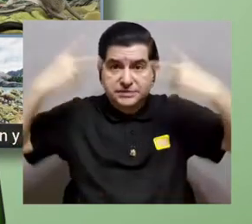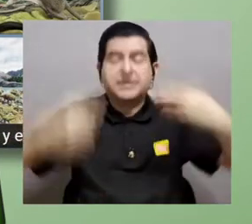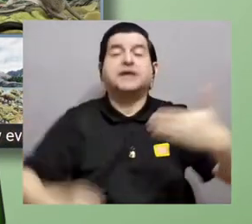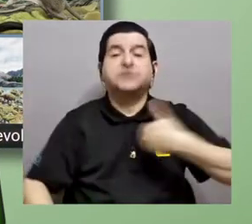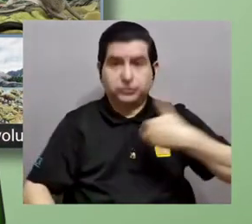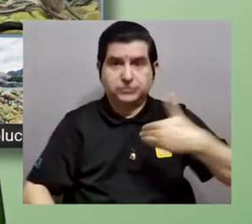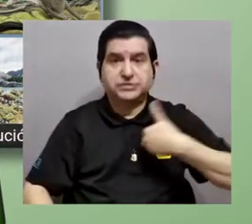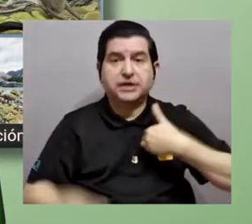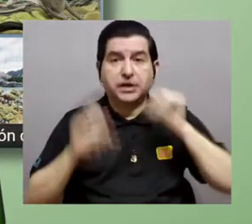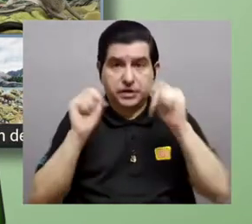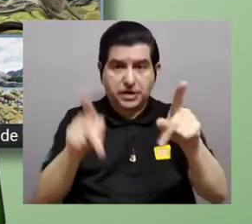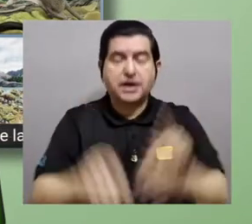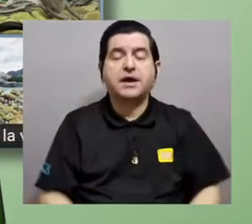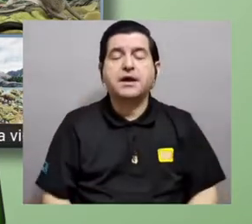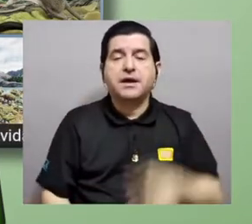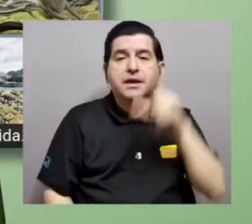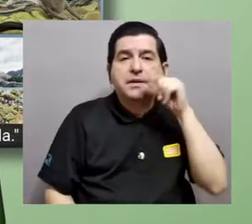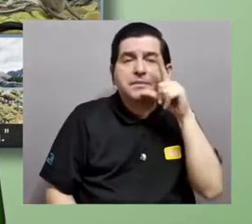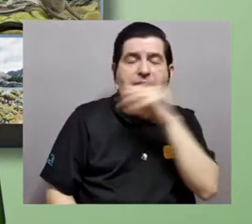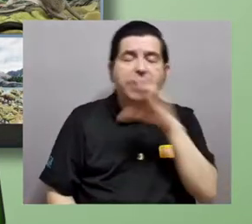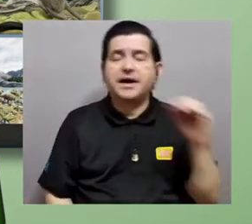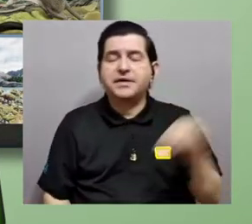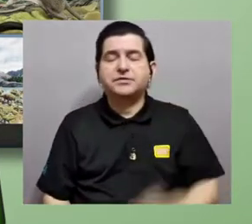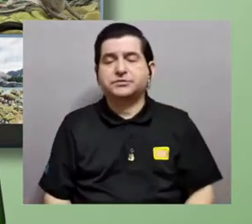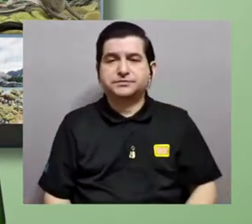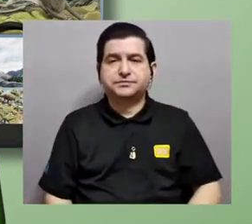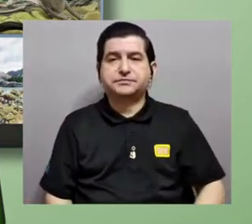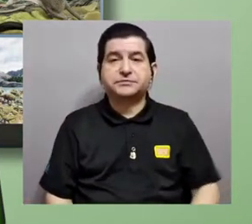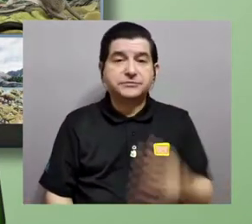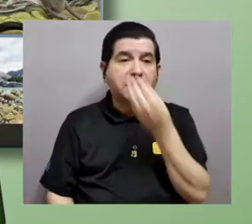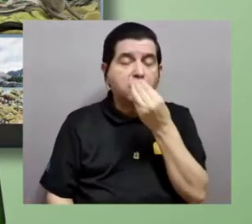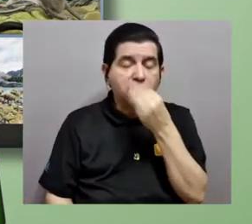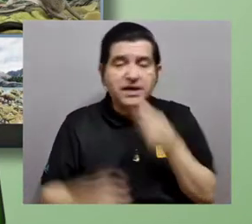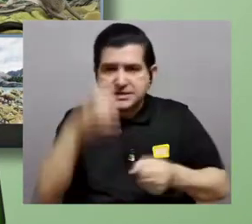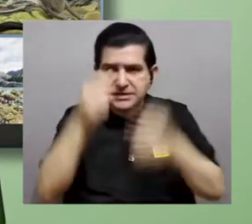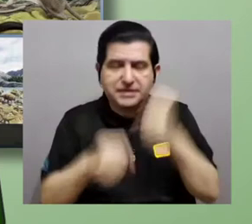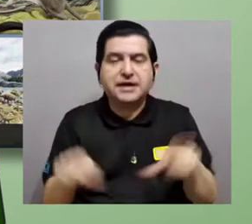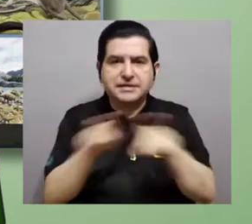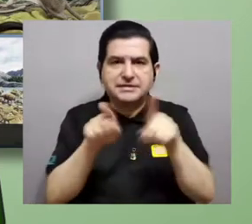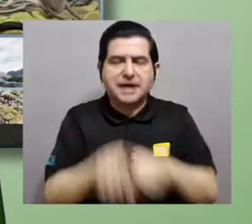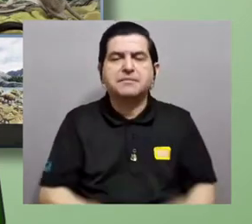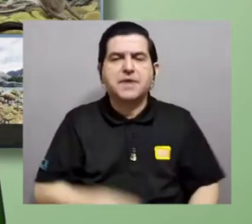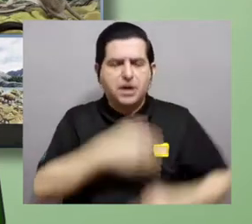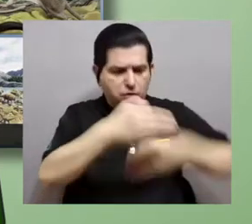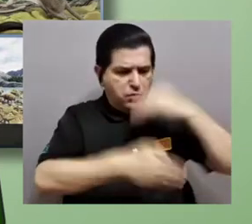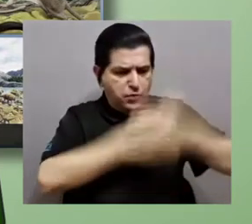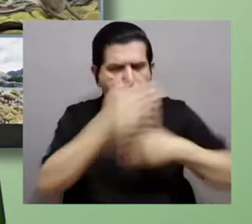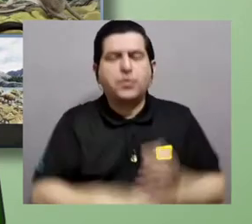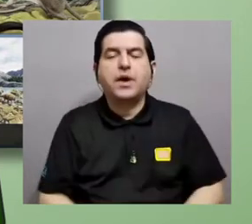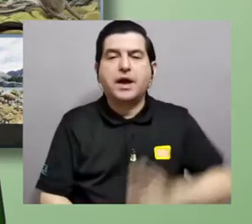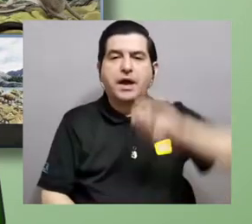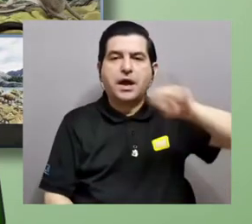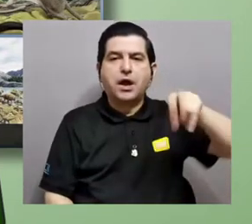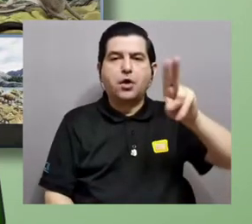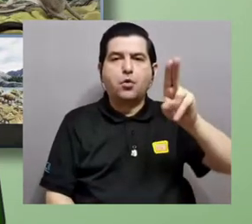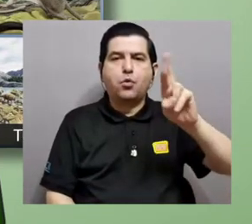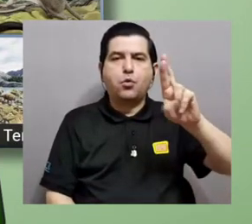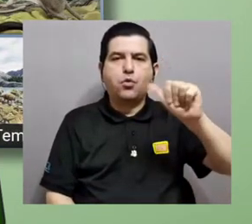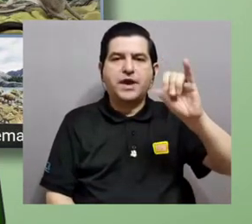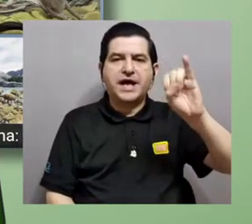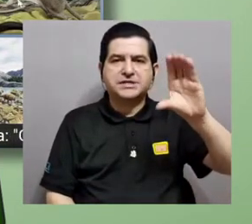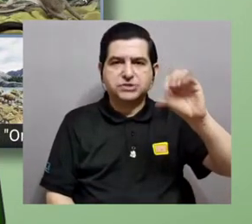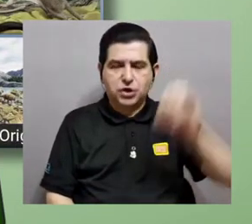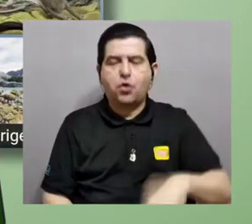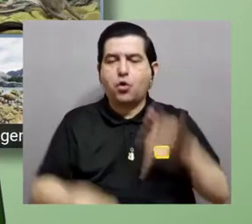disponibles. Las aves y los mamíferos evolucionaron de ancestros reptilianos en el Jurásico temprano también, pero,